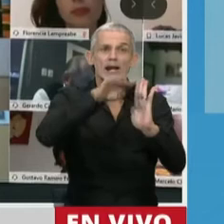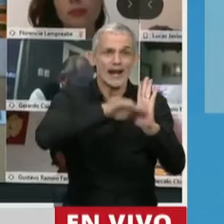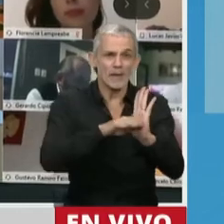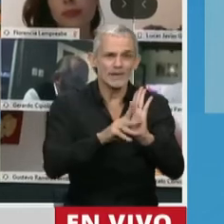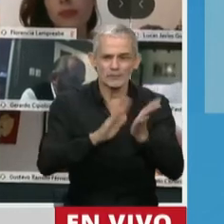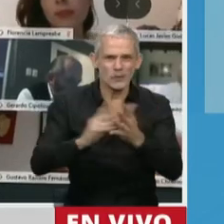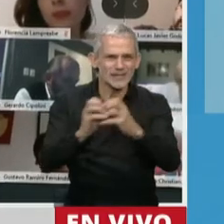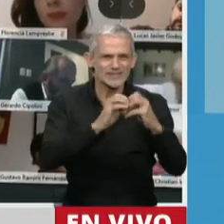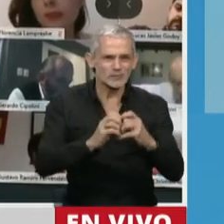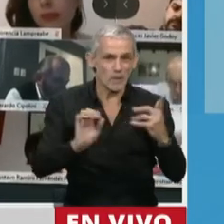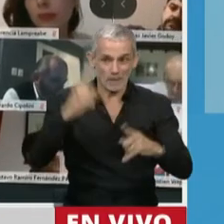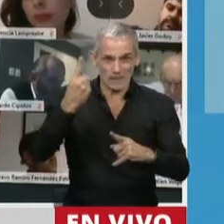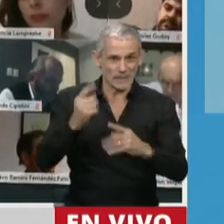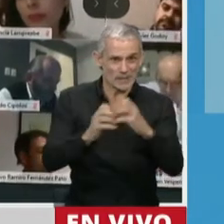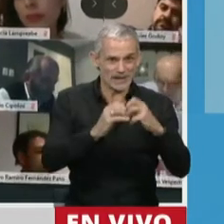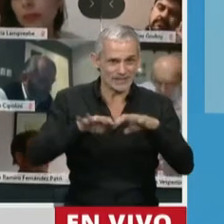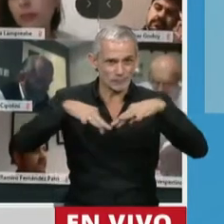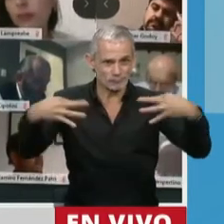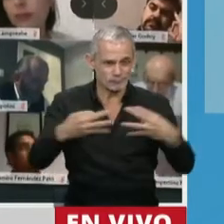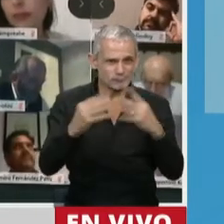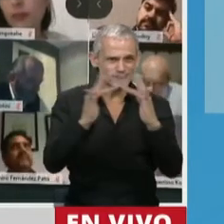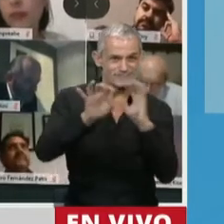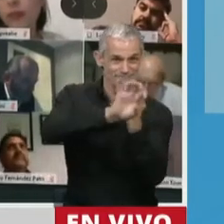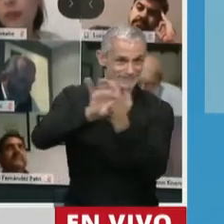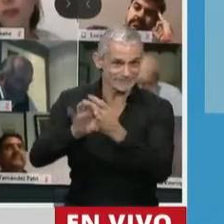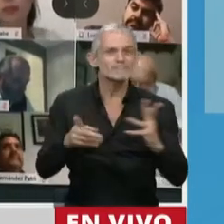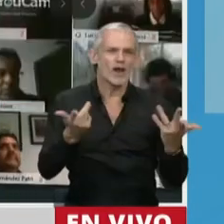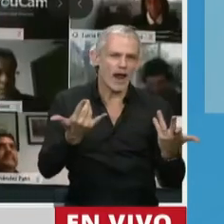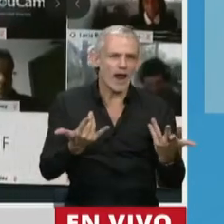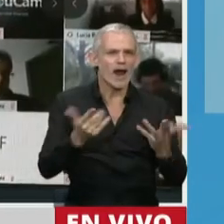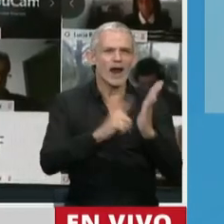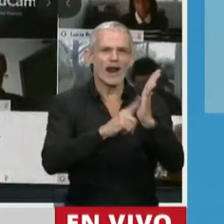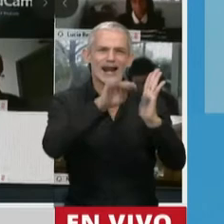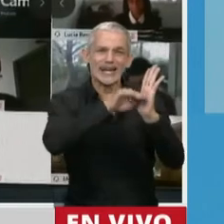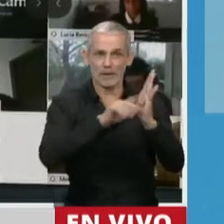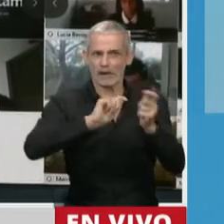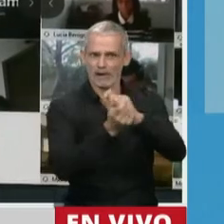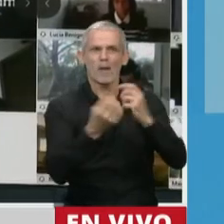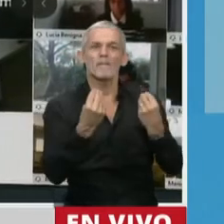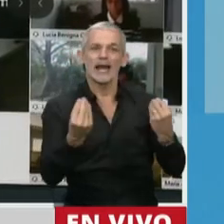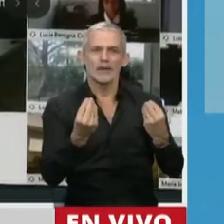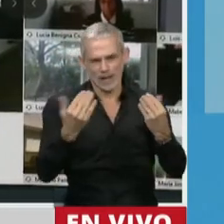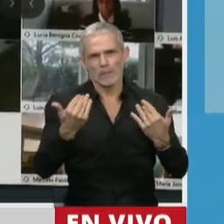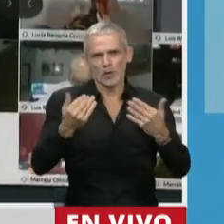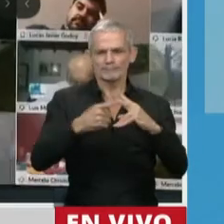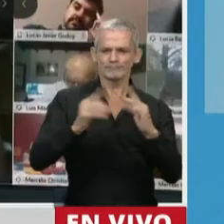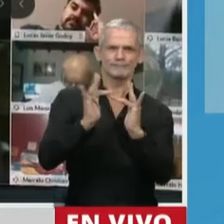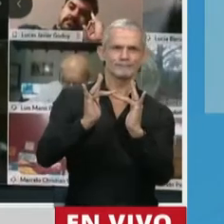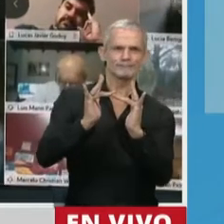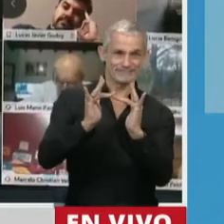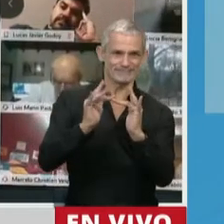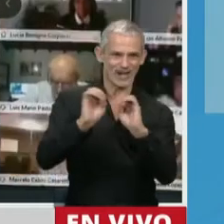la primera sesión virtual para que podamos aplicar las herramientas tecnológicas a la labor